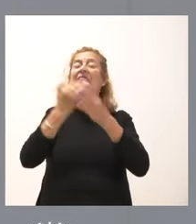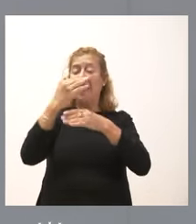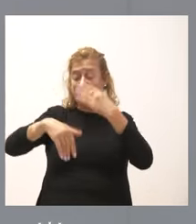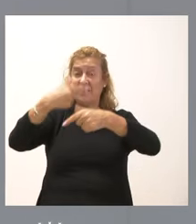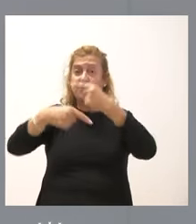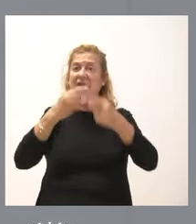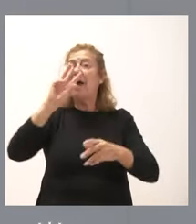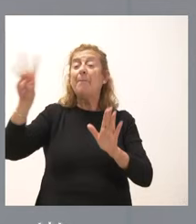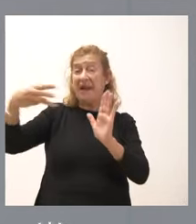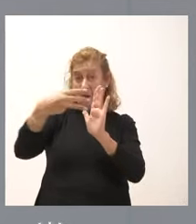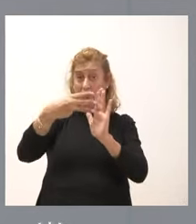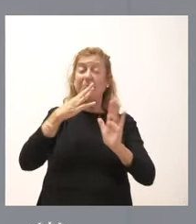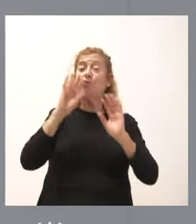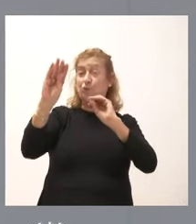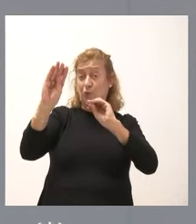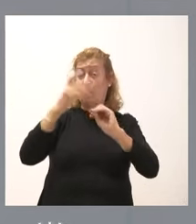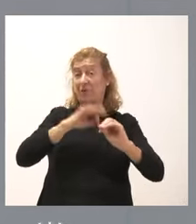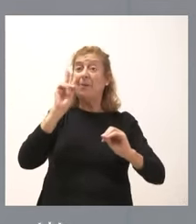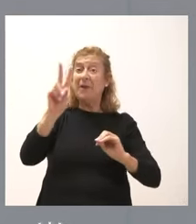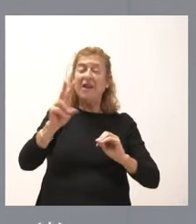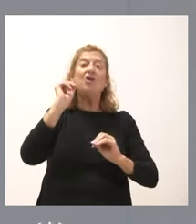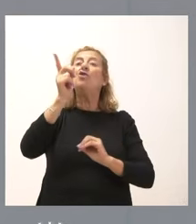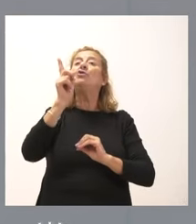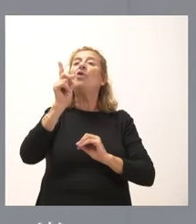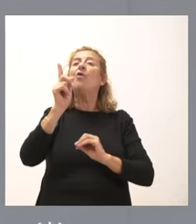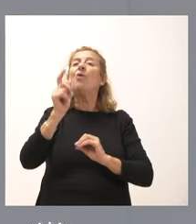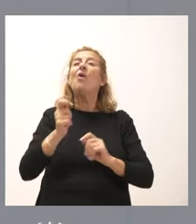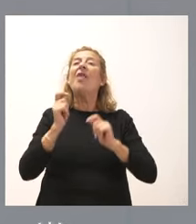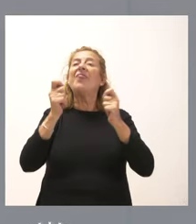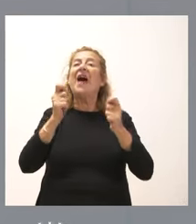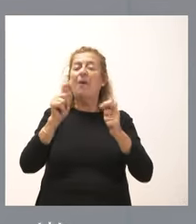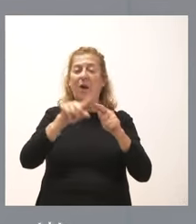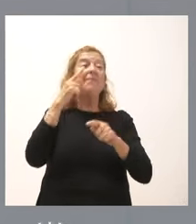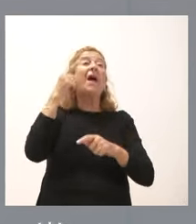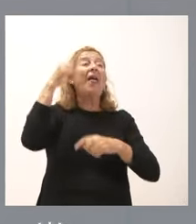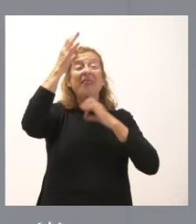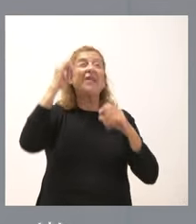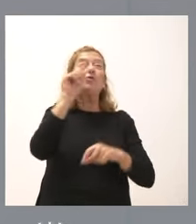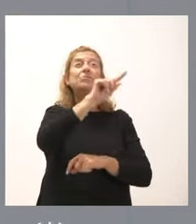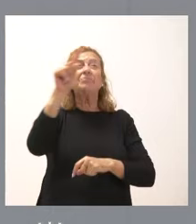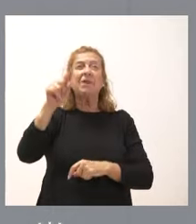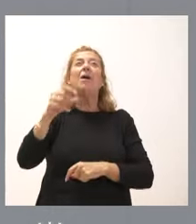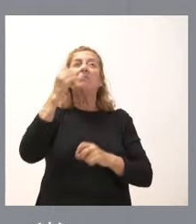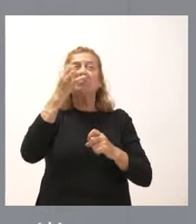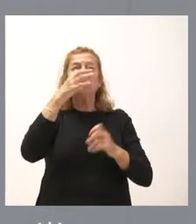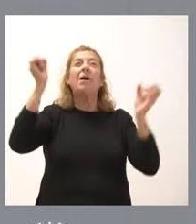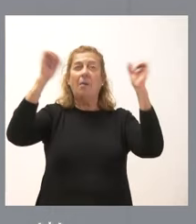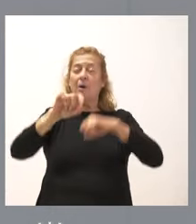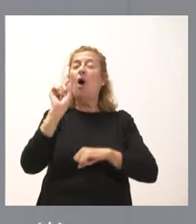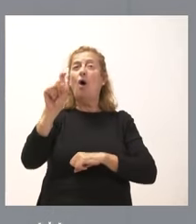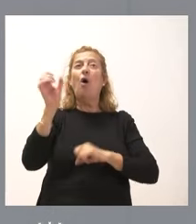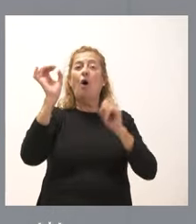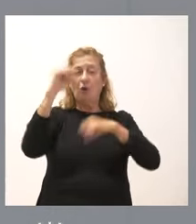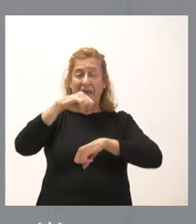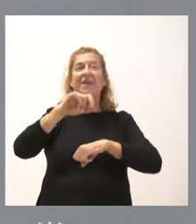la página web que se pone a su disposición, simplemente van a tener que dar a la validación de los datos que se les plantean en esa página correspondiente a su